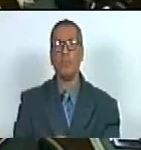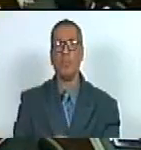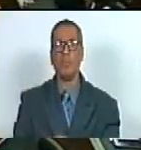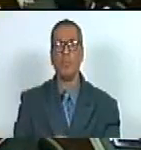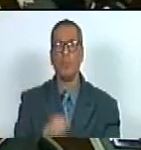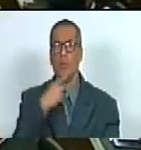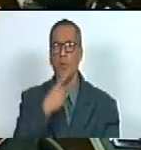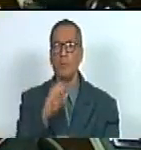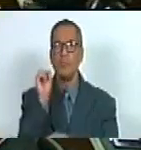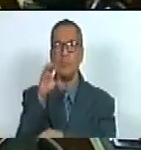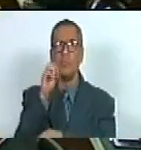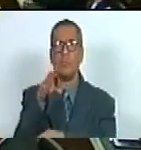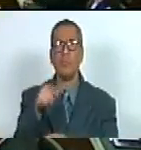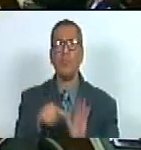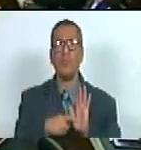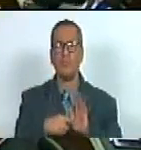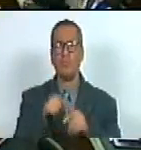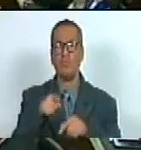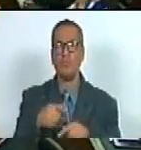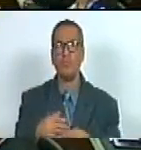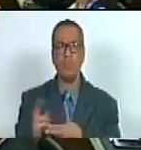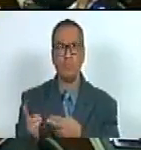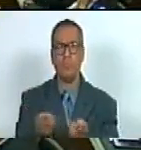solicita la tribuna de oradores se le concede